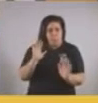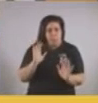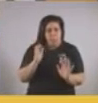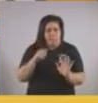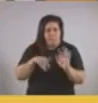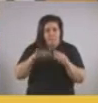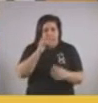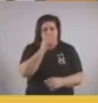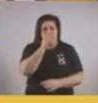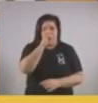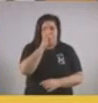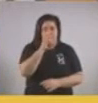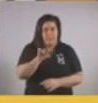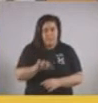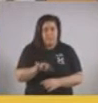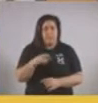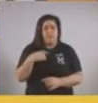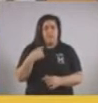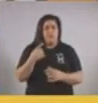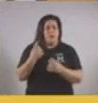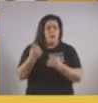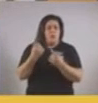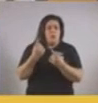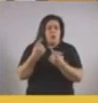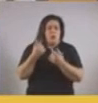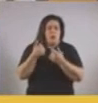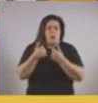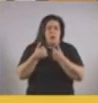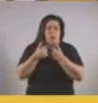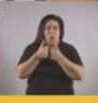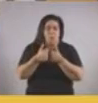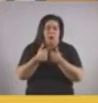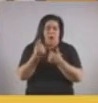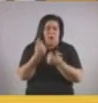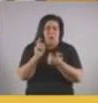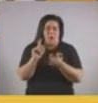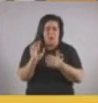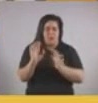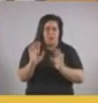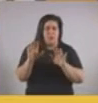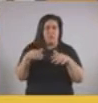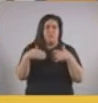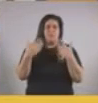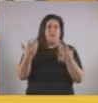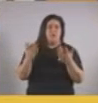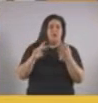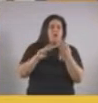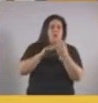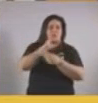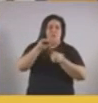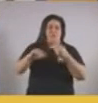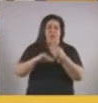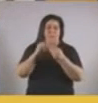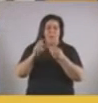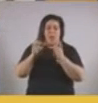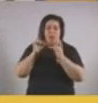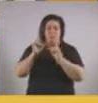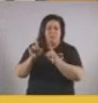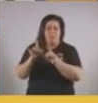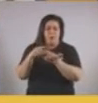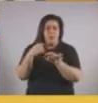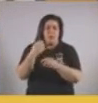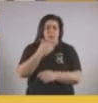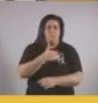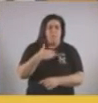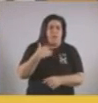sin necesidad incluso de ser acompañados por un adulto. Con lo cual, eso no altera la dinámica familiar y las madres pueden